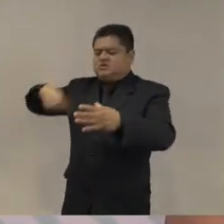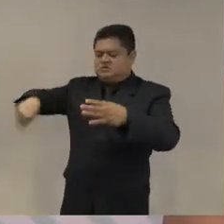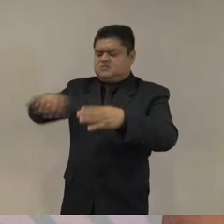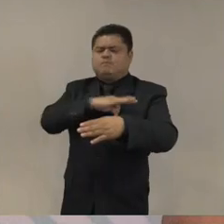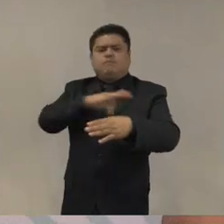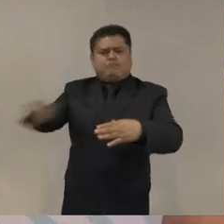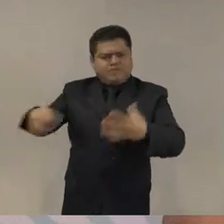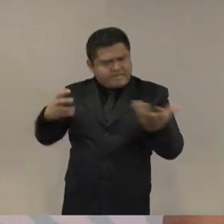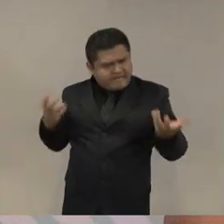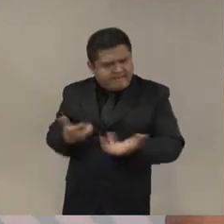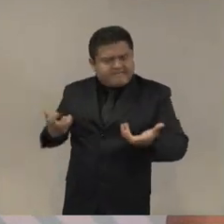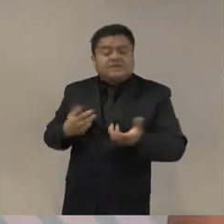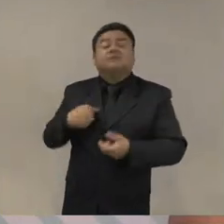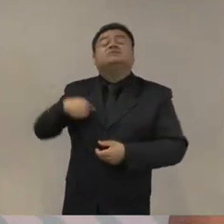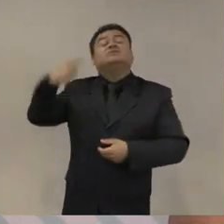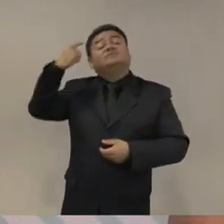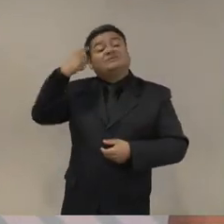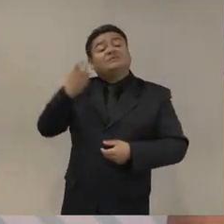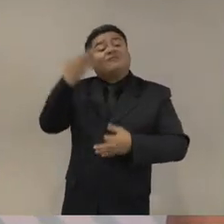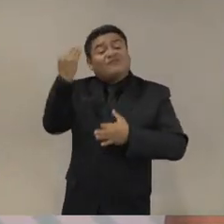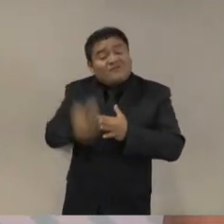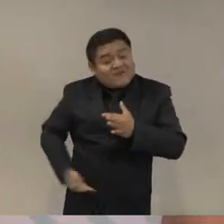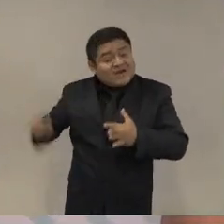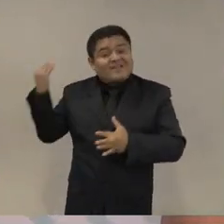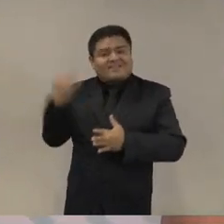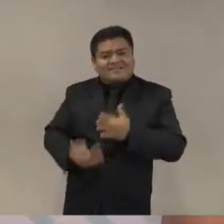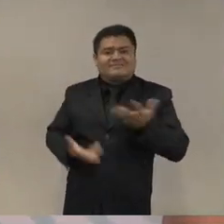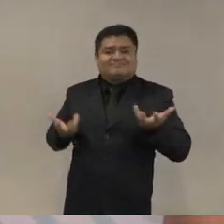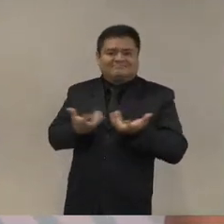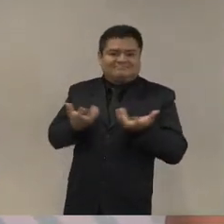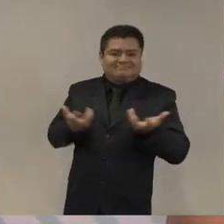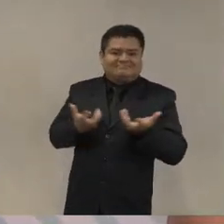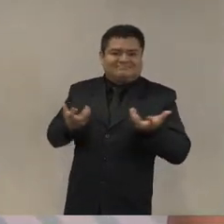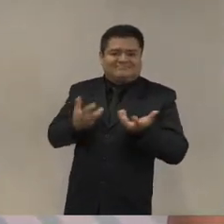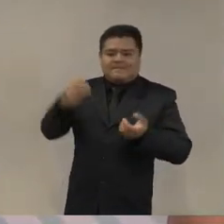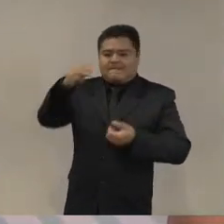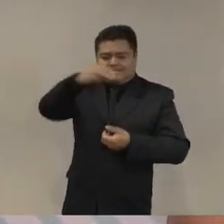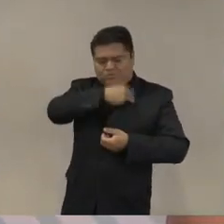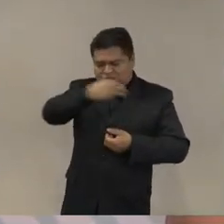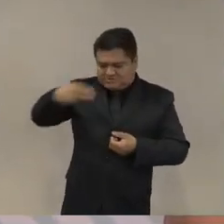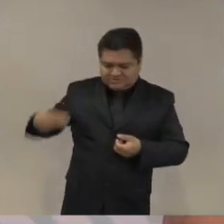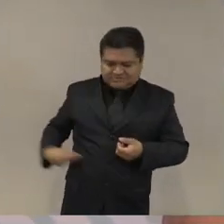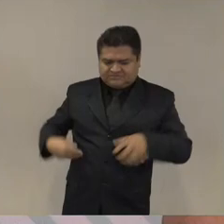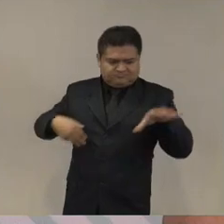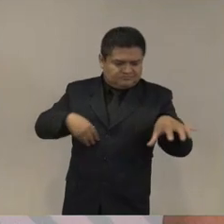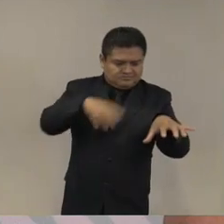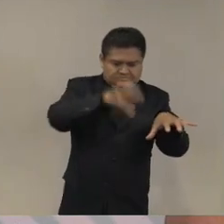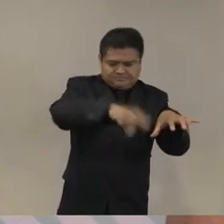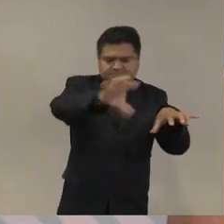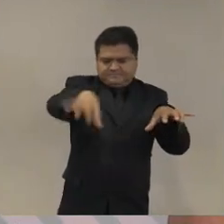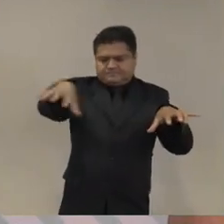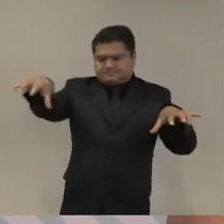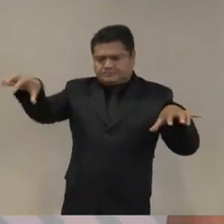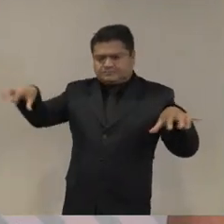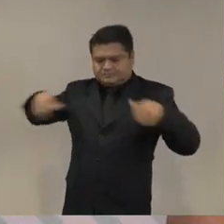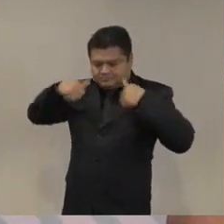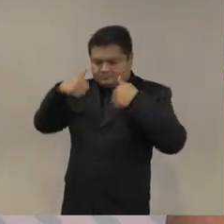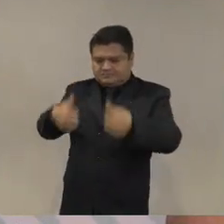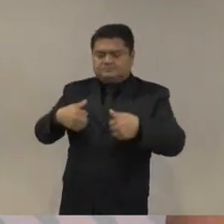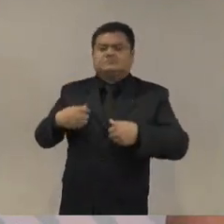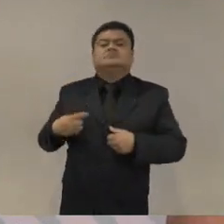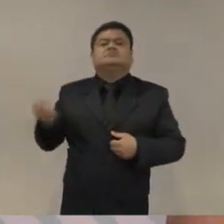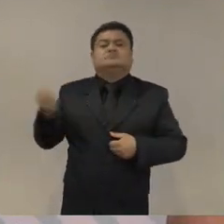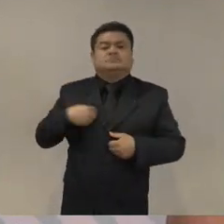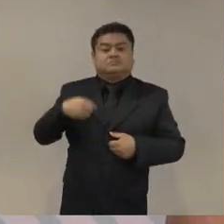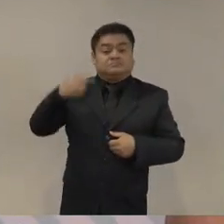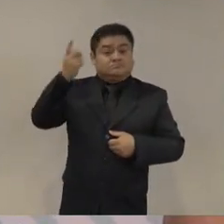creo que hay que trabajar mucho desde ahí de las comunidades siento que muchas políticas públicas son hechas con ojo de águila y no